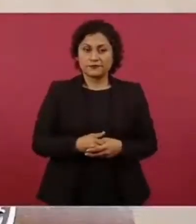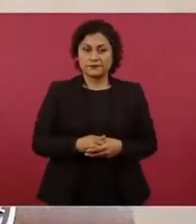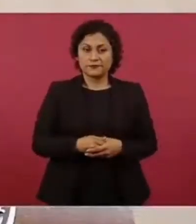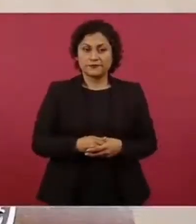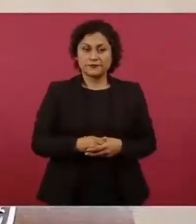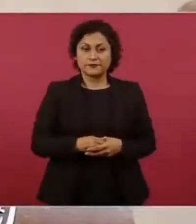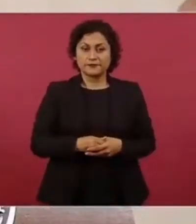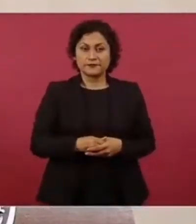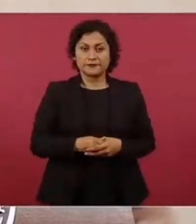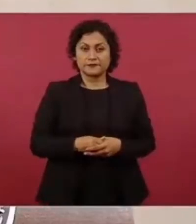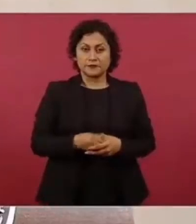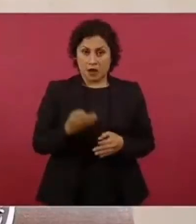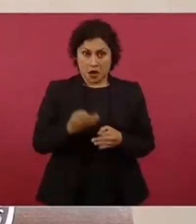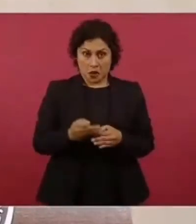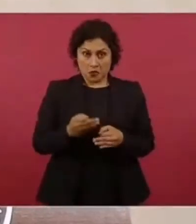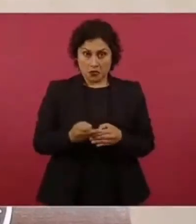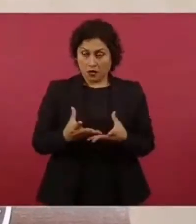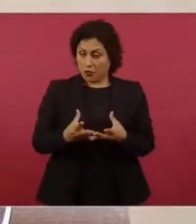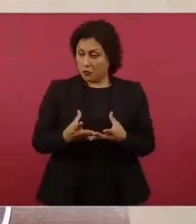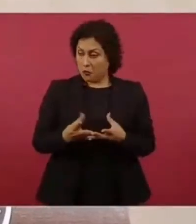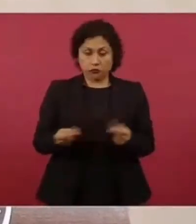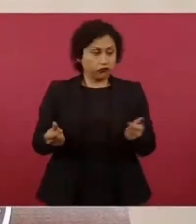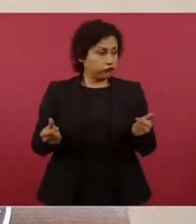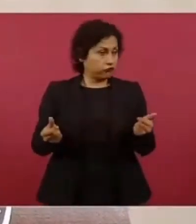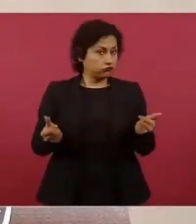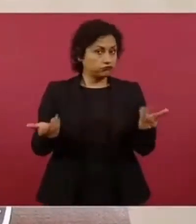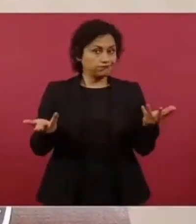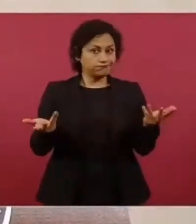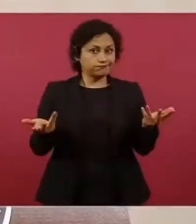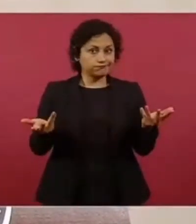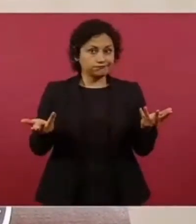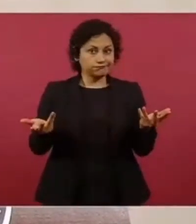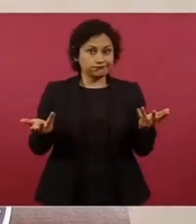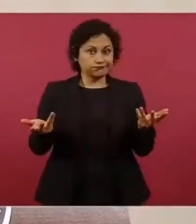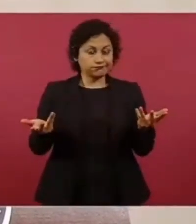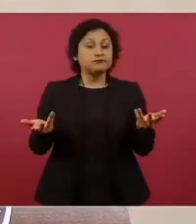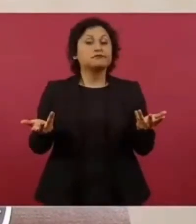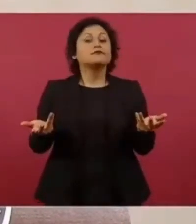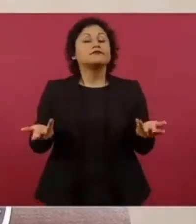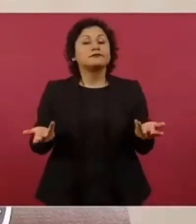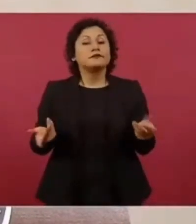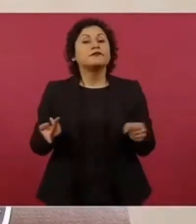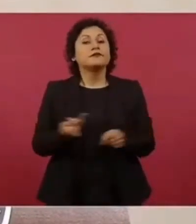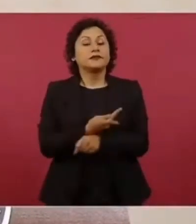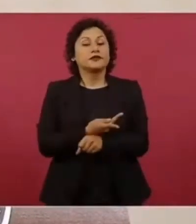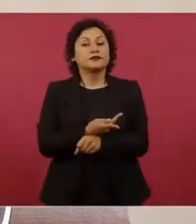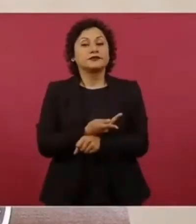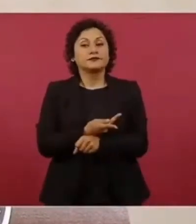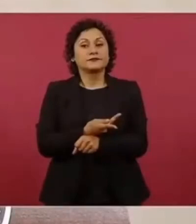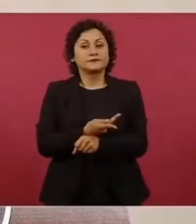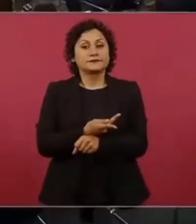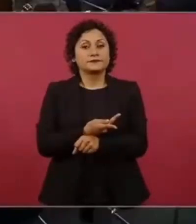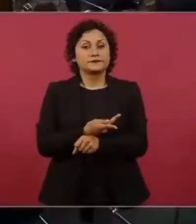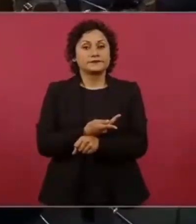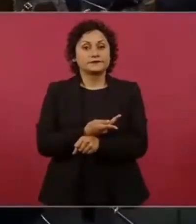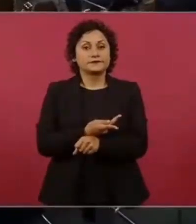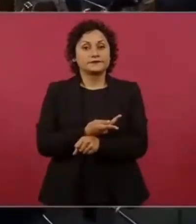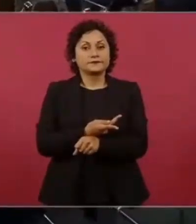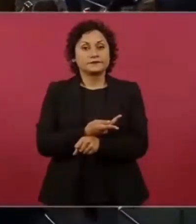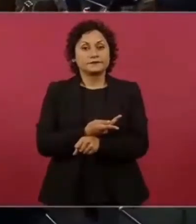No hay cuánto dinero destina